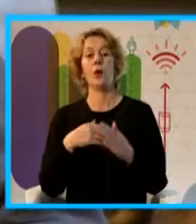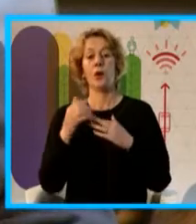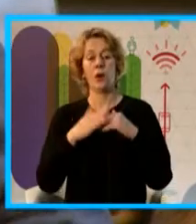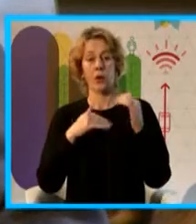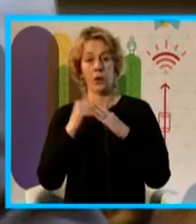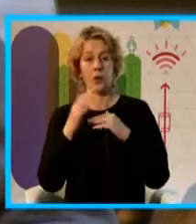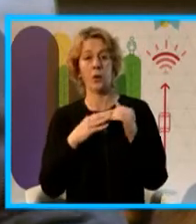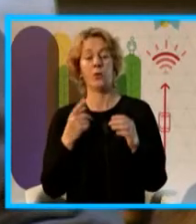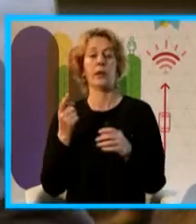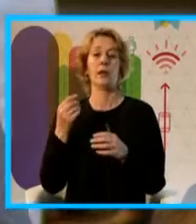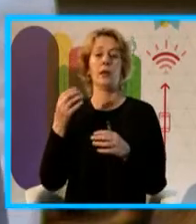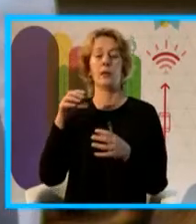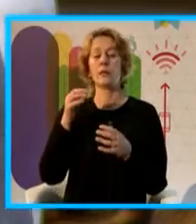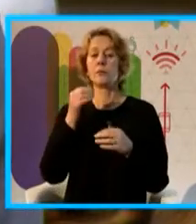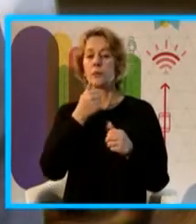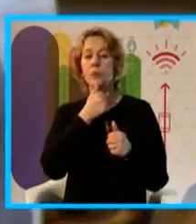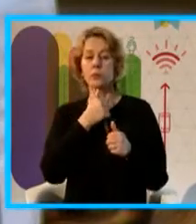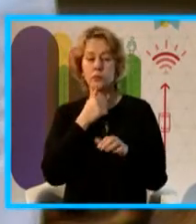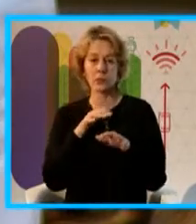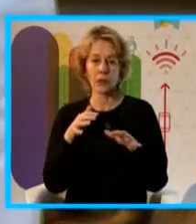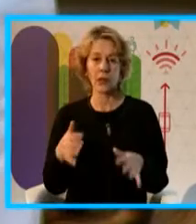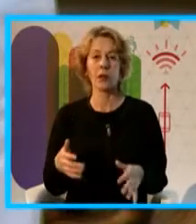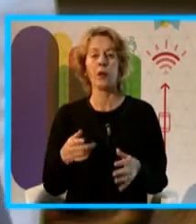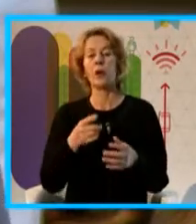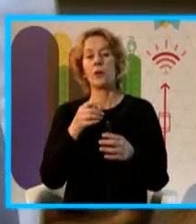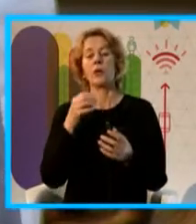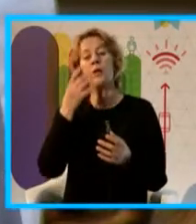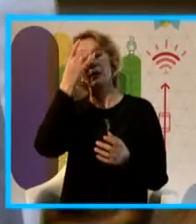Cultura con la gente de museos, tecnología para ayudas inteligentes,